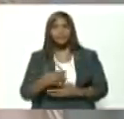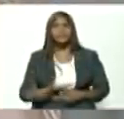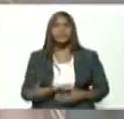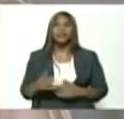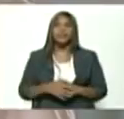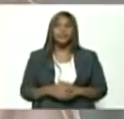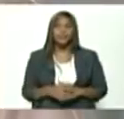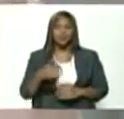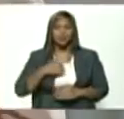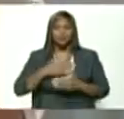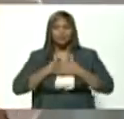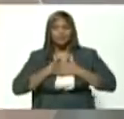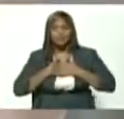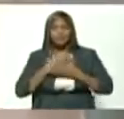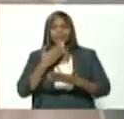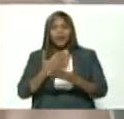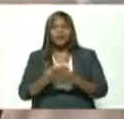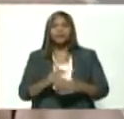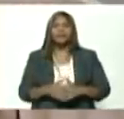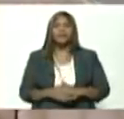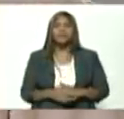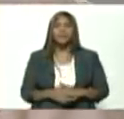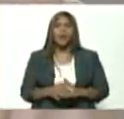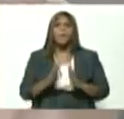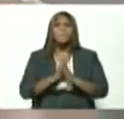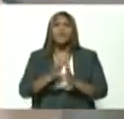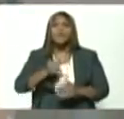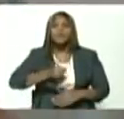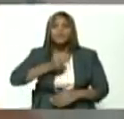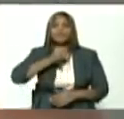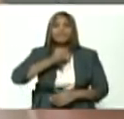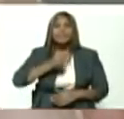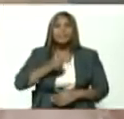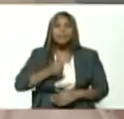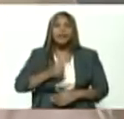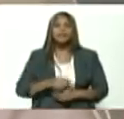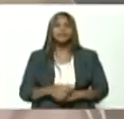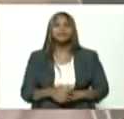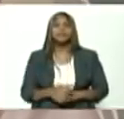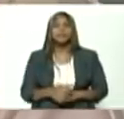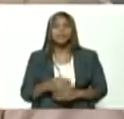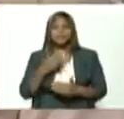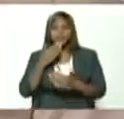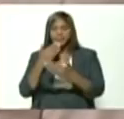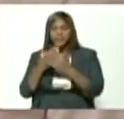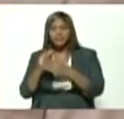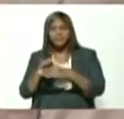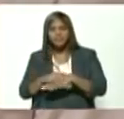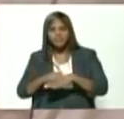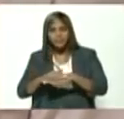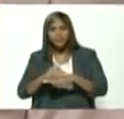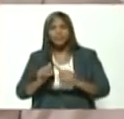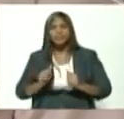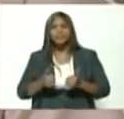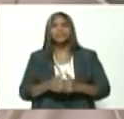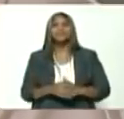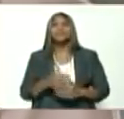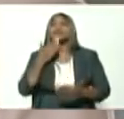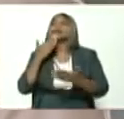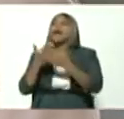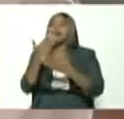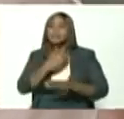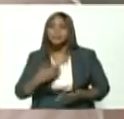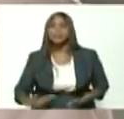agradecido acércate el micrófono bastante a la máscara agradecido señor